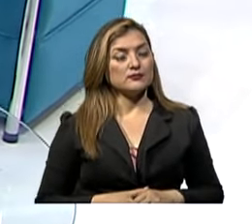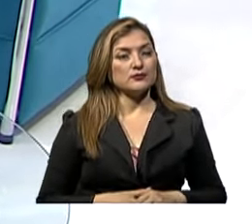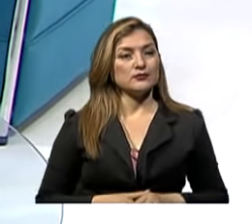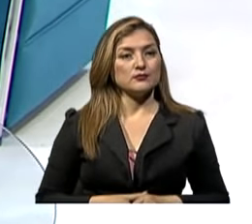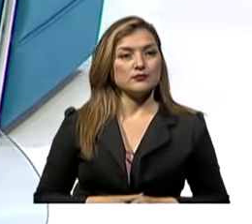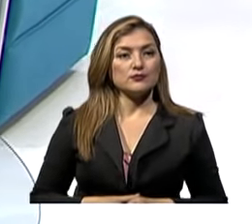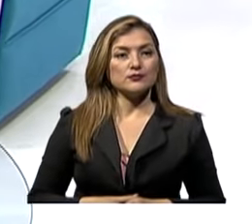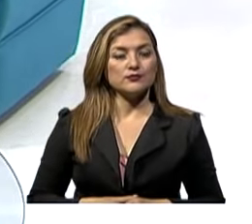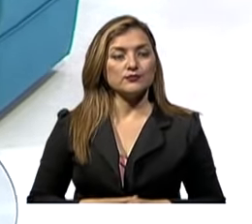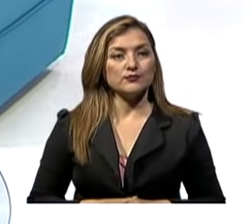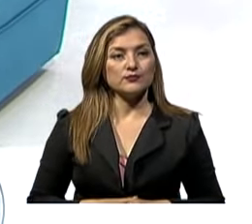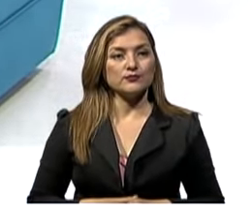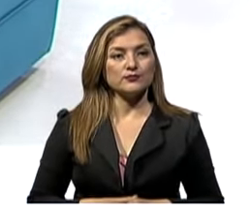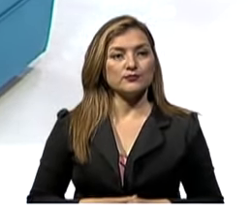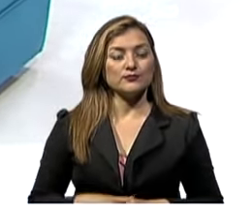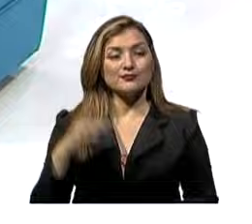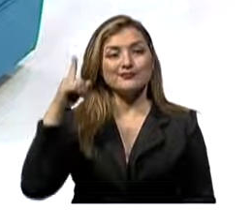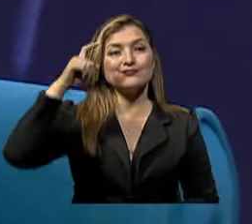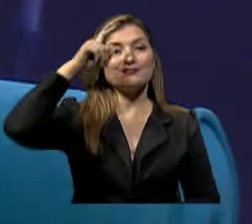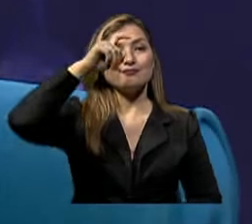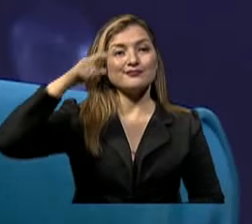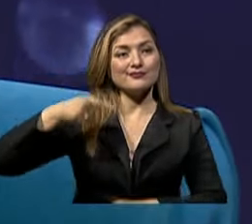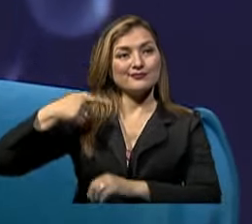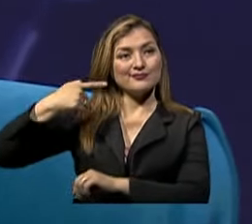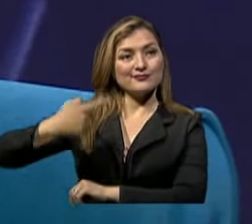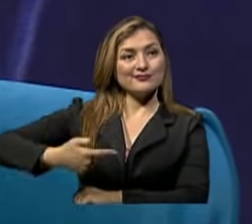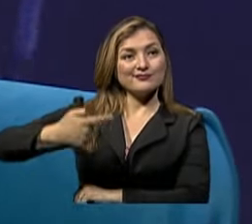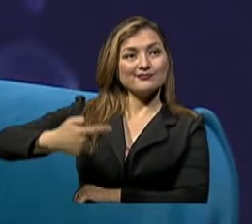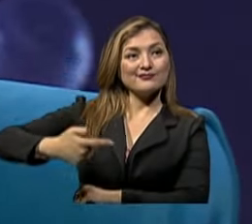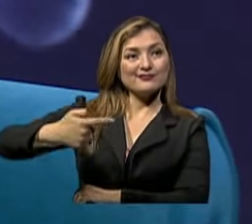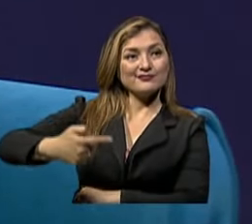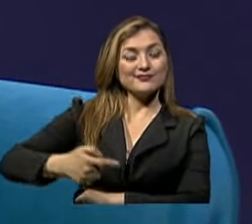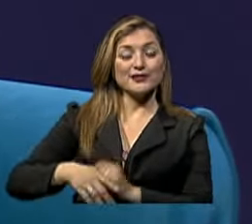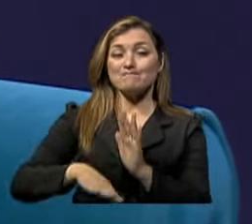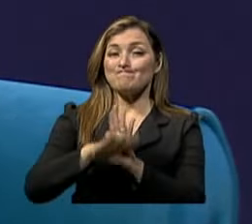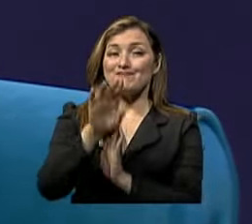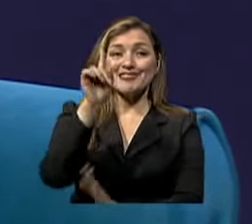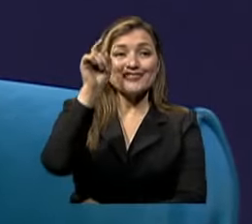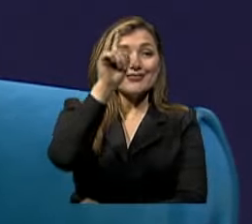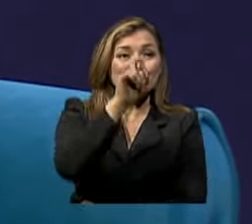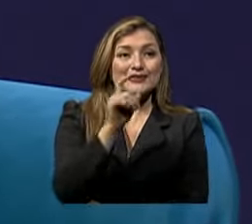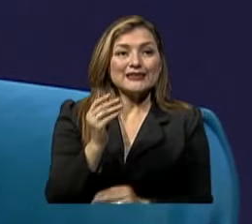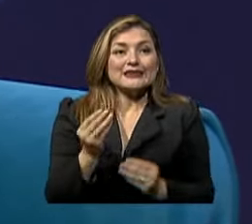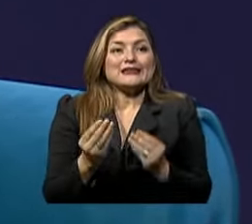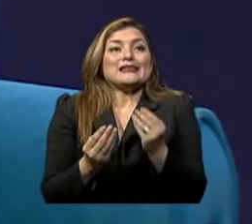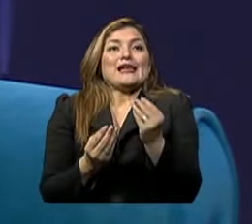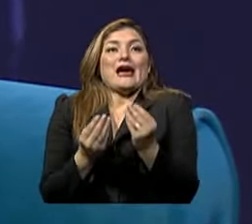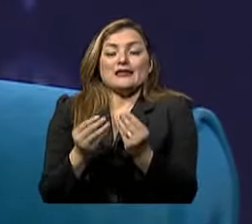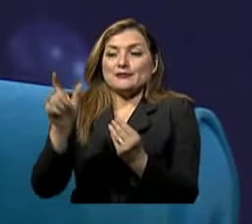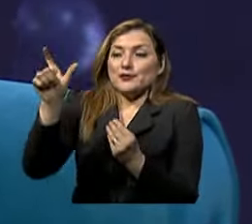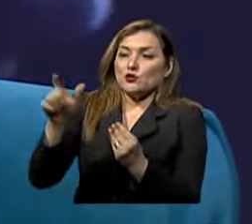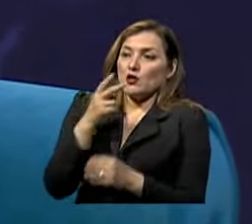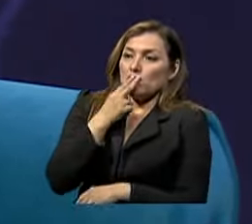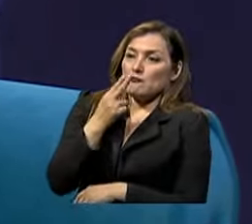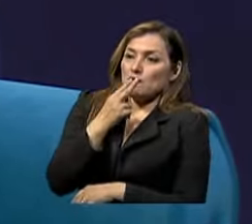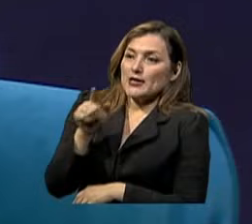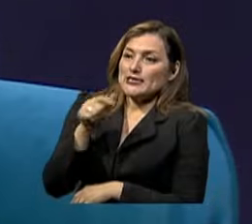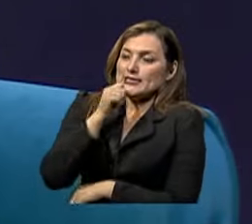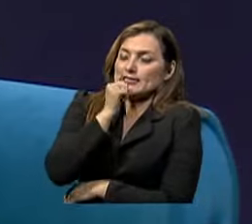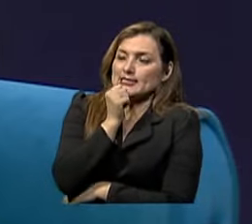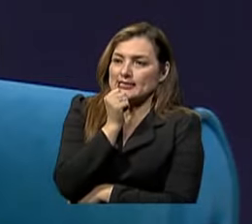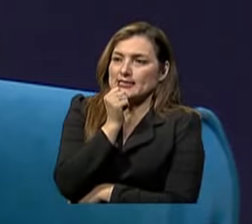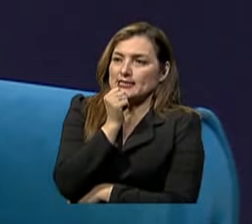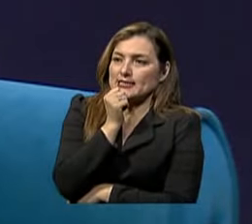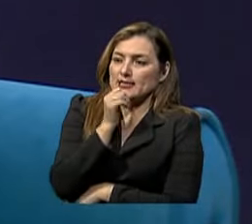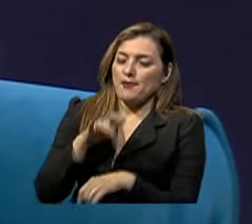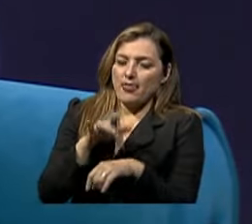realmente Porque en el día a día Quizás el dilema Más grande Es qué hacer Con la persona Que fuma Cómo lograr Que